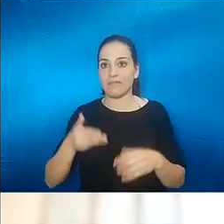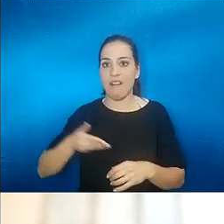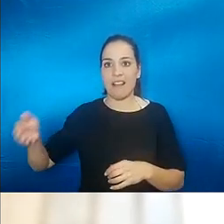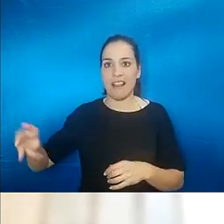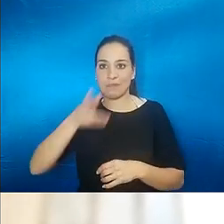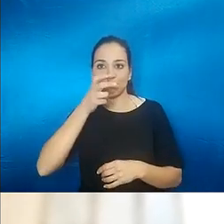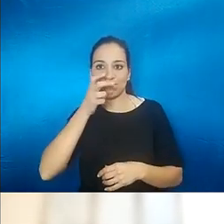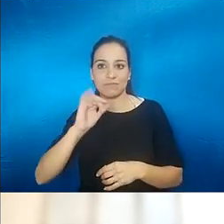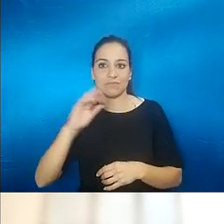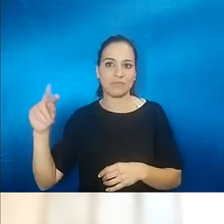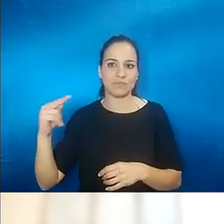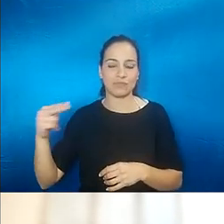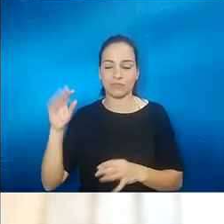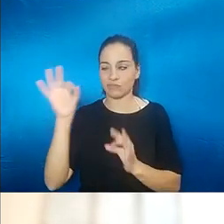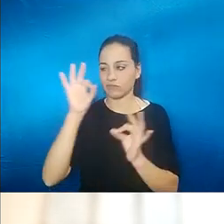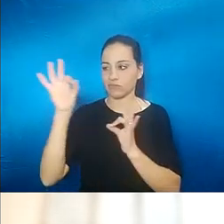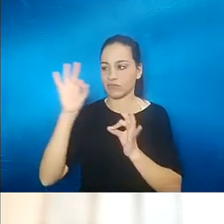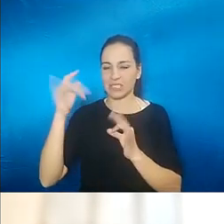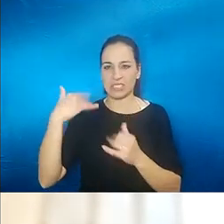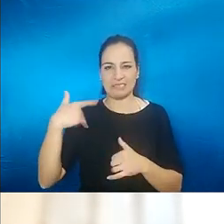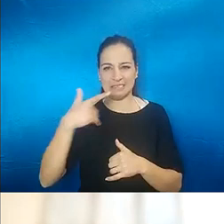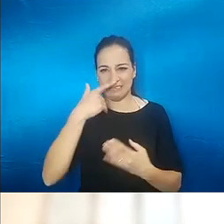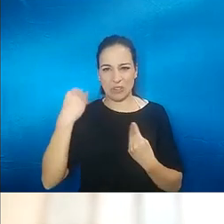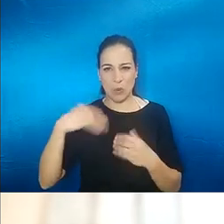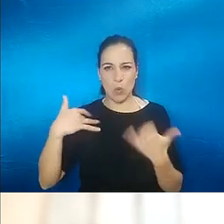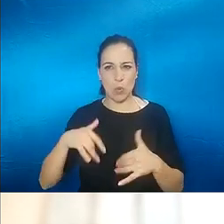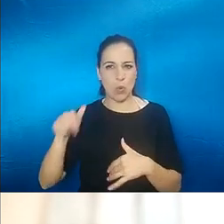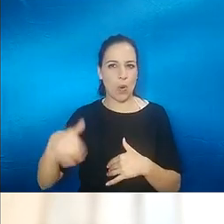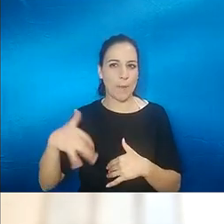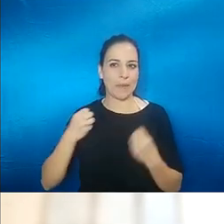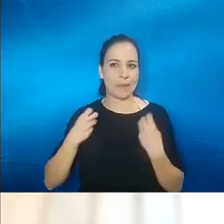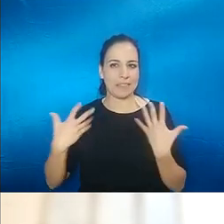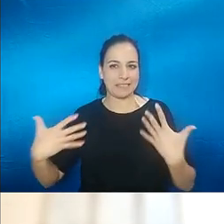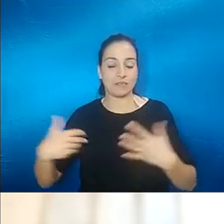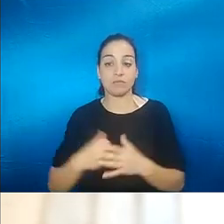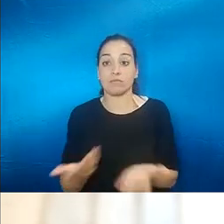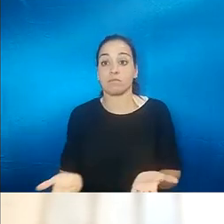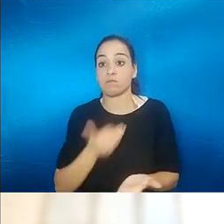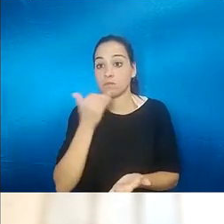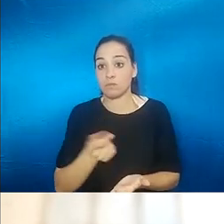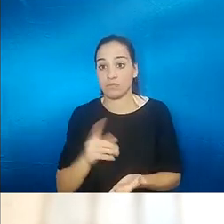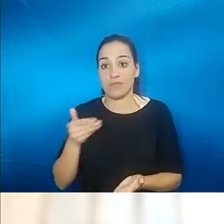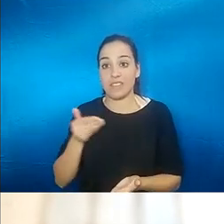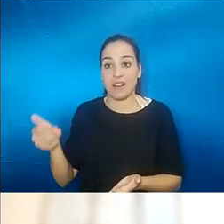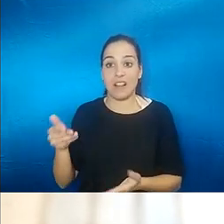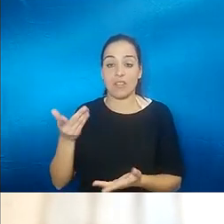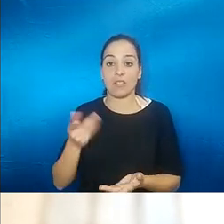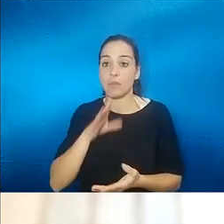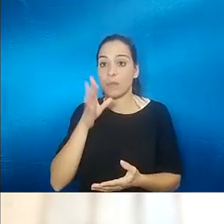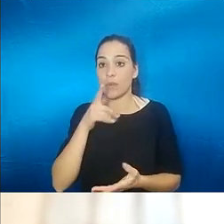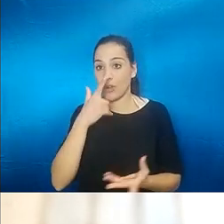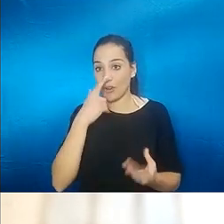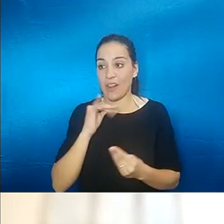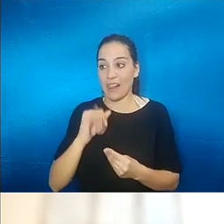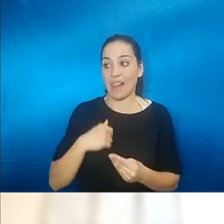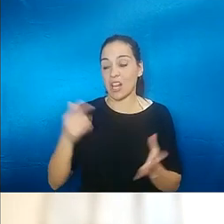te está mirando raro porque está diciendo madre mía cómo huele esta chica hoy y ese compañero tuyo de al lado no tiene por qué saber que tú no hueles y